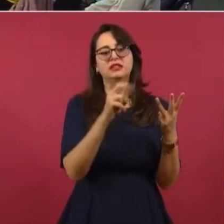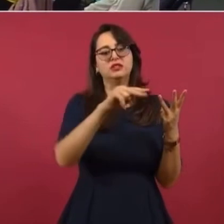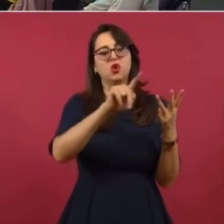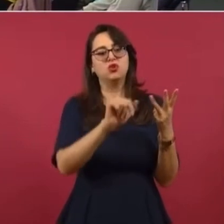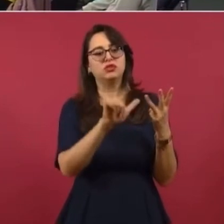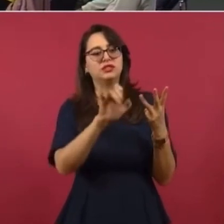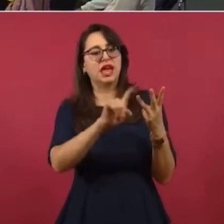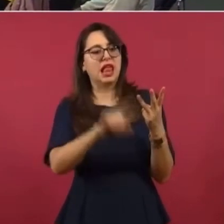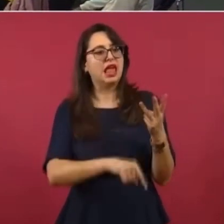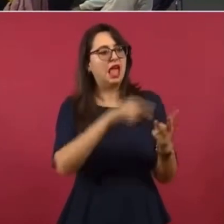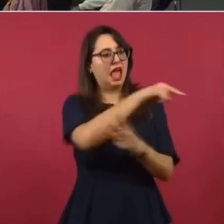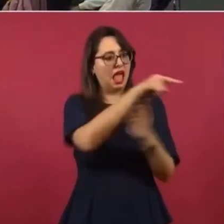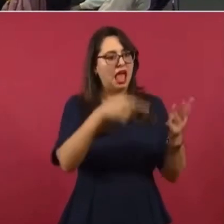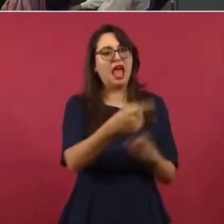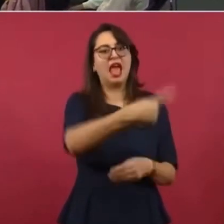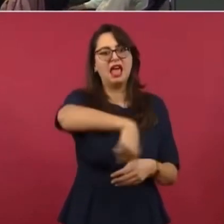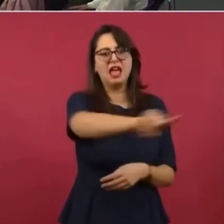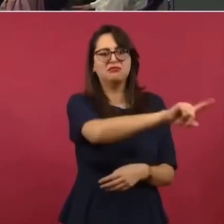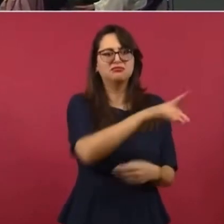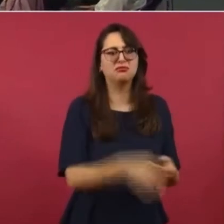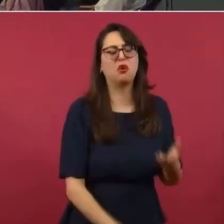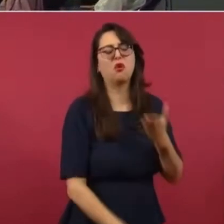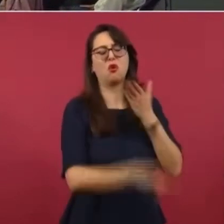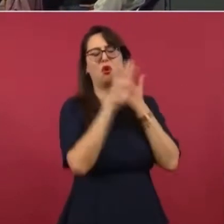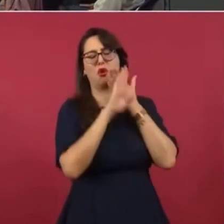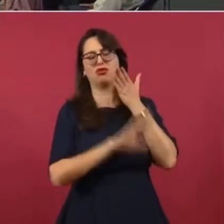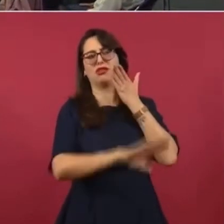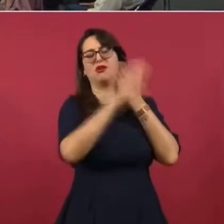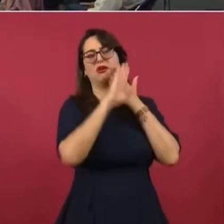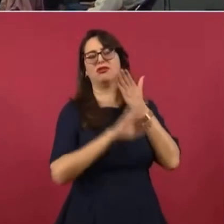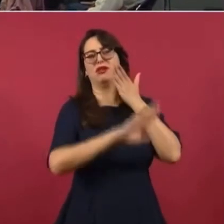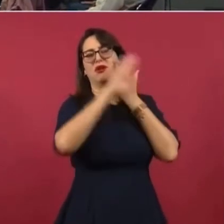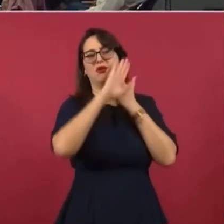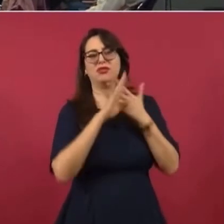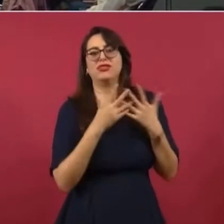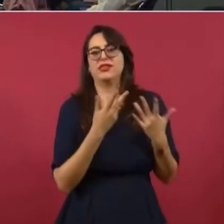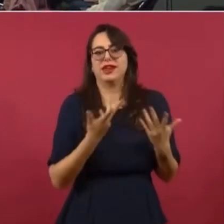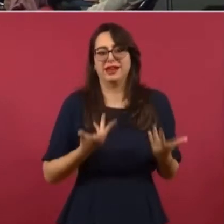me olvidan los nombres, es que